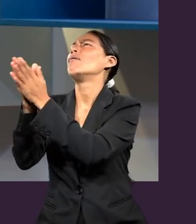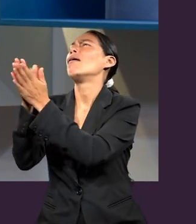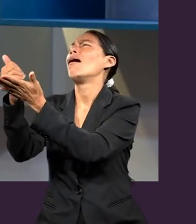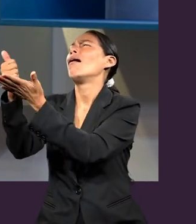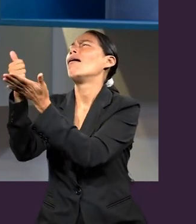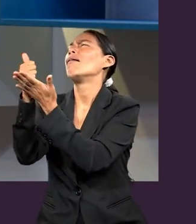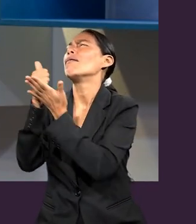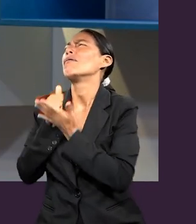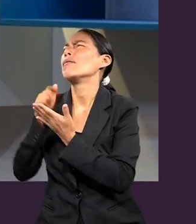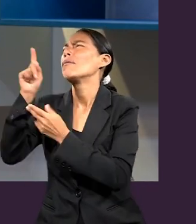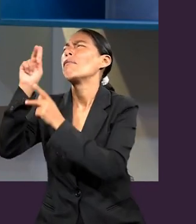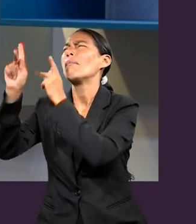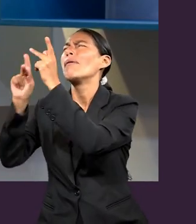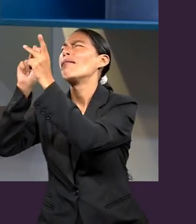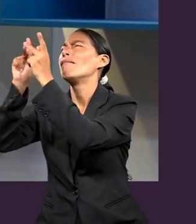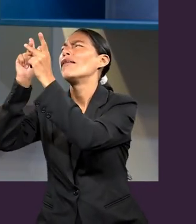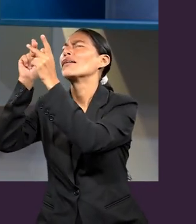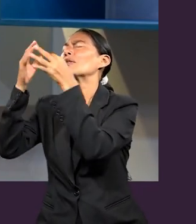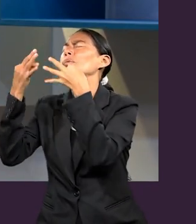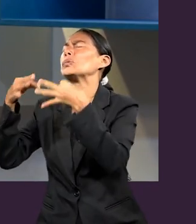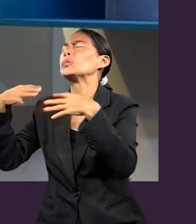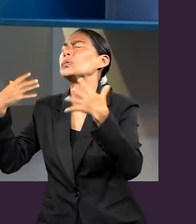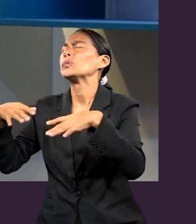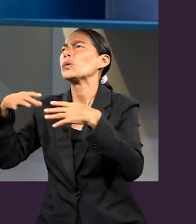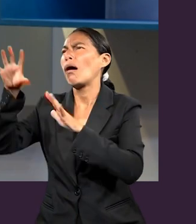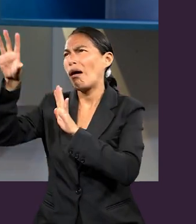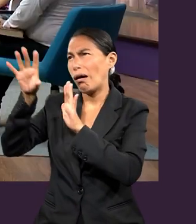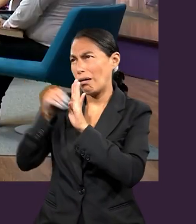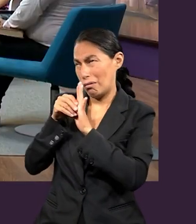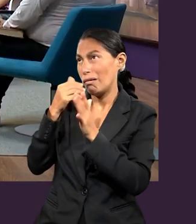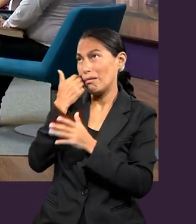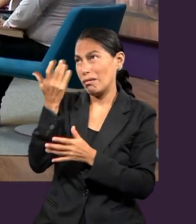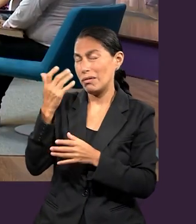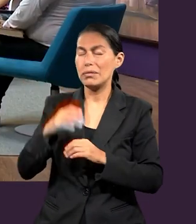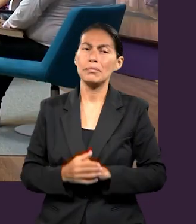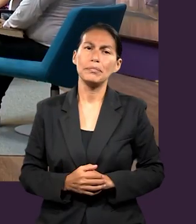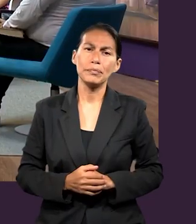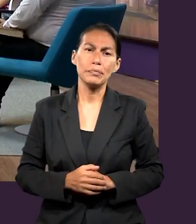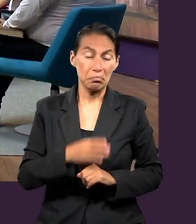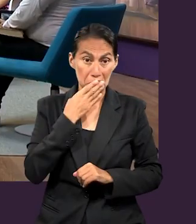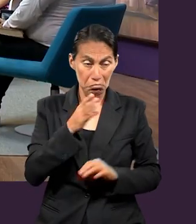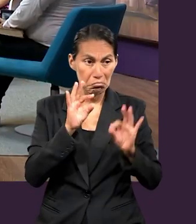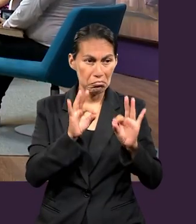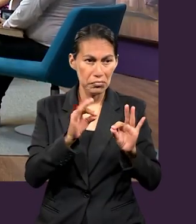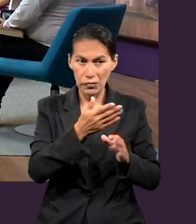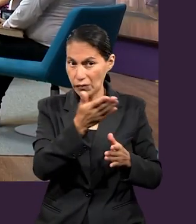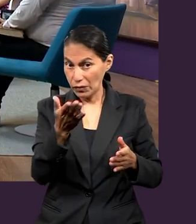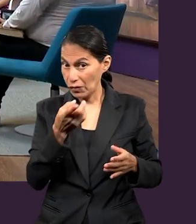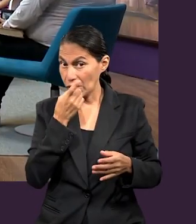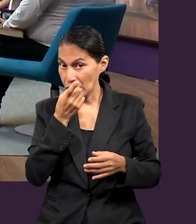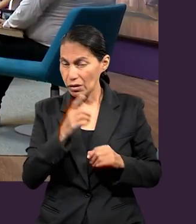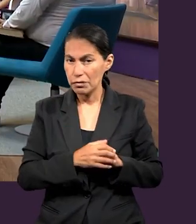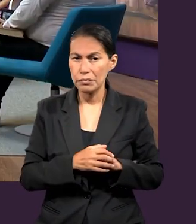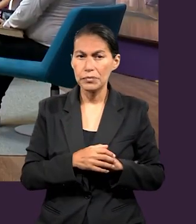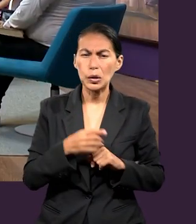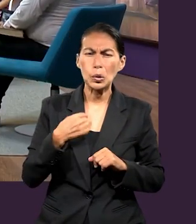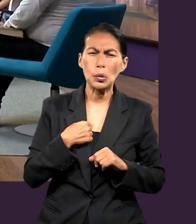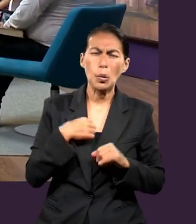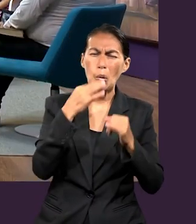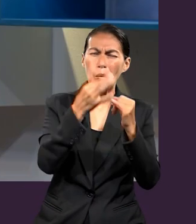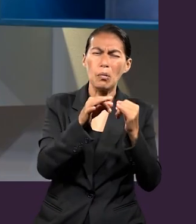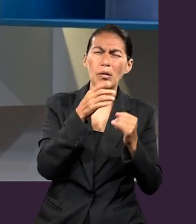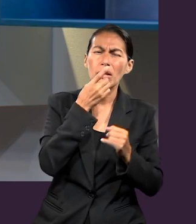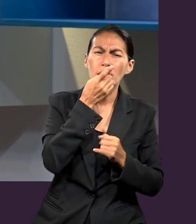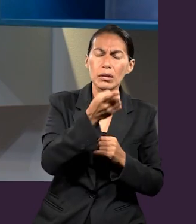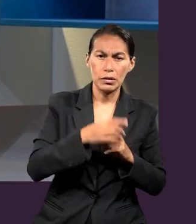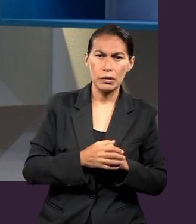contraste con su naturaleza perfecta. Extraordinario. ¿Alguien más quisiera agregar algo? Yo nada más, en